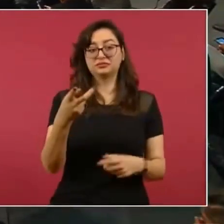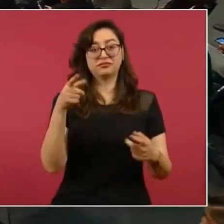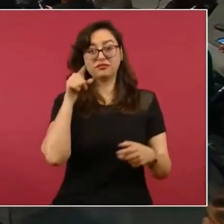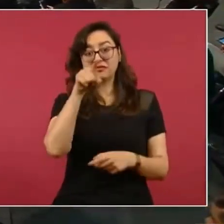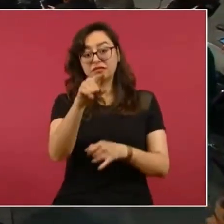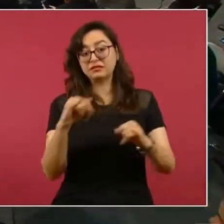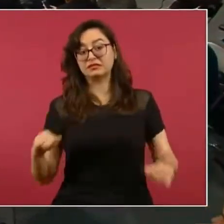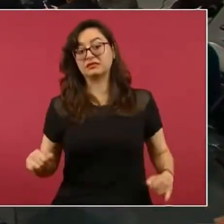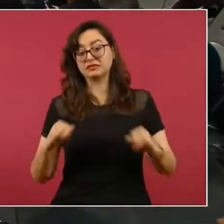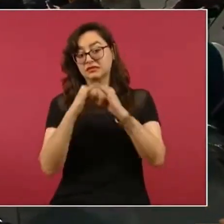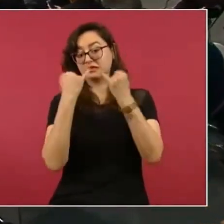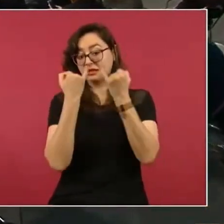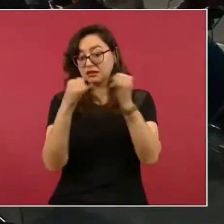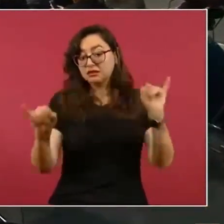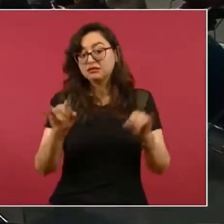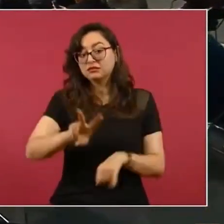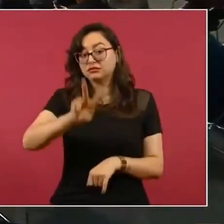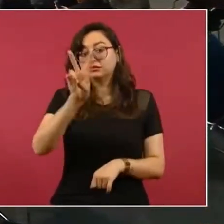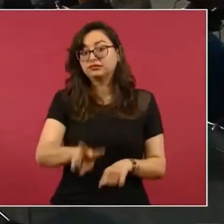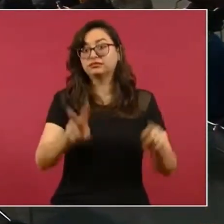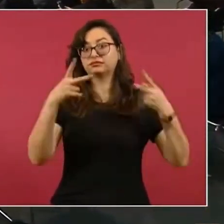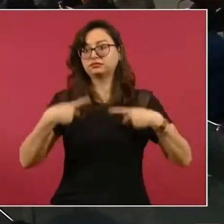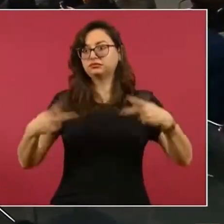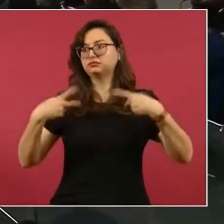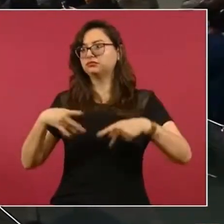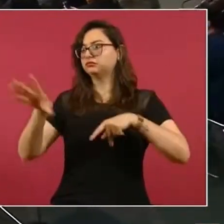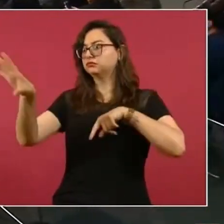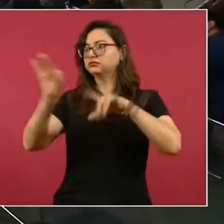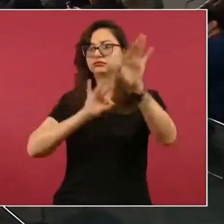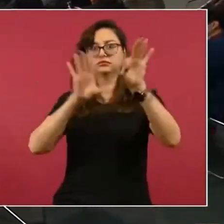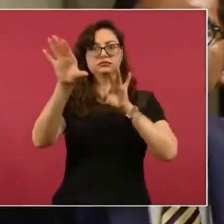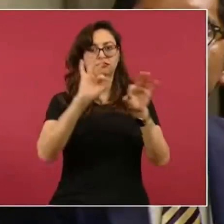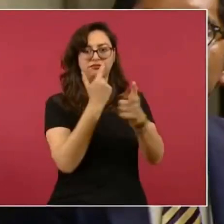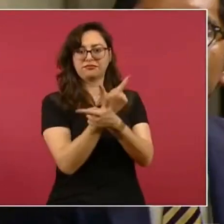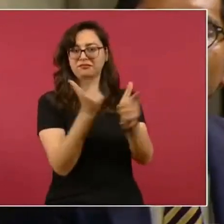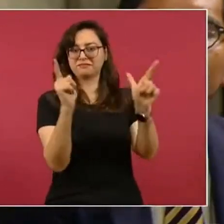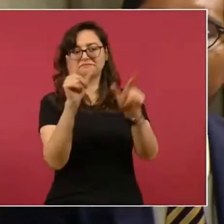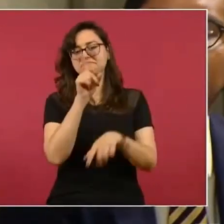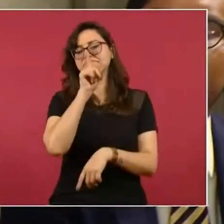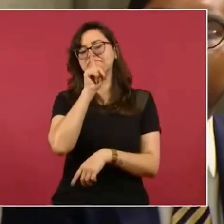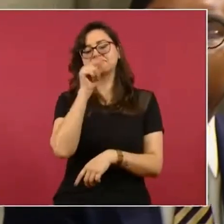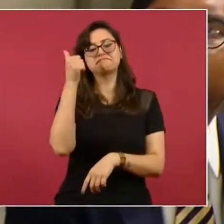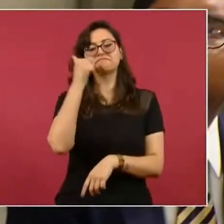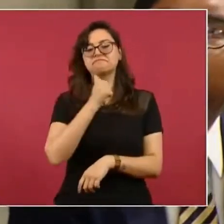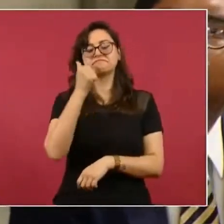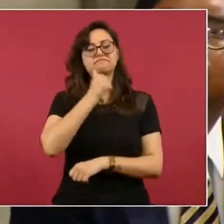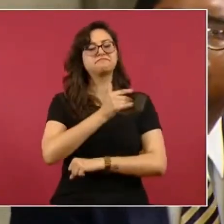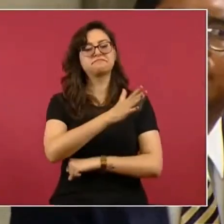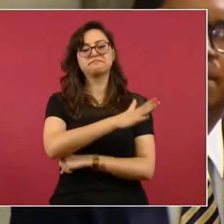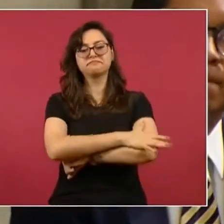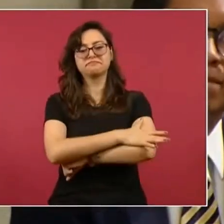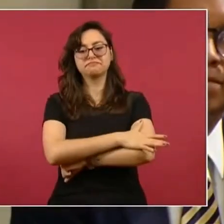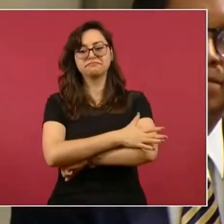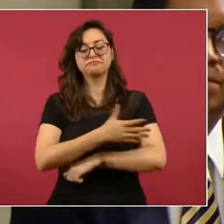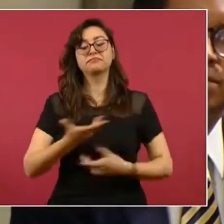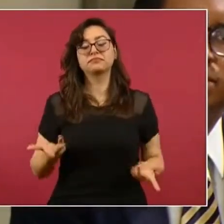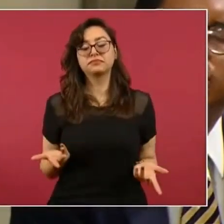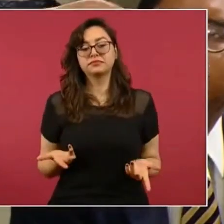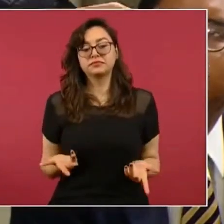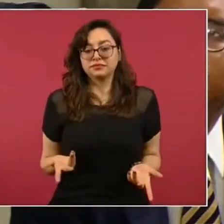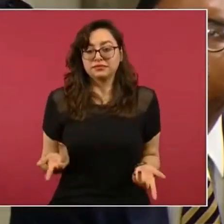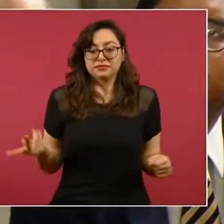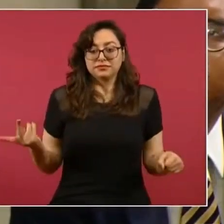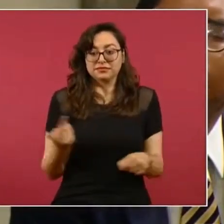los primeros. Usted aquí ha dicho, bueno, vamos a la evaluación, no los conozco, usted ha decidido así,